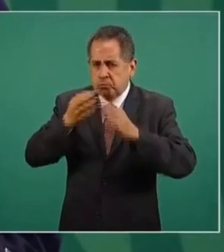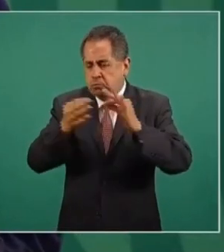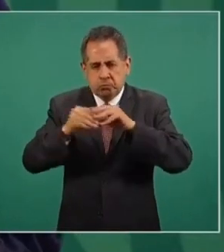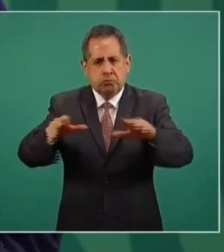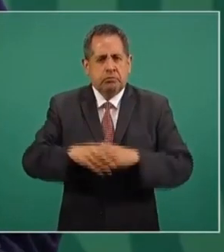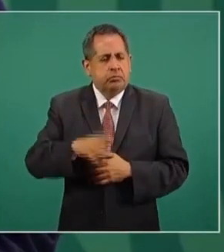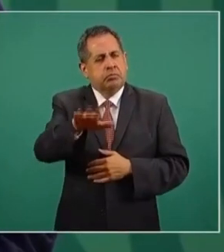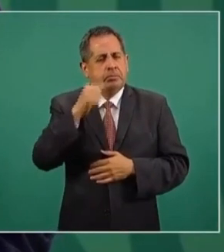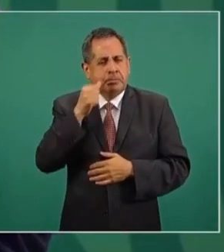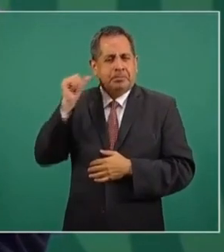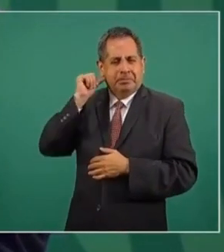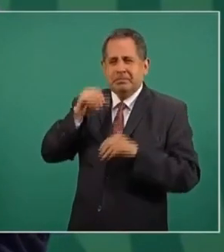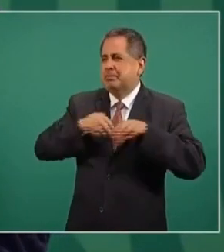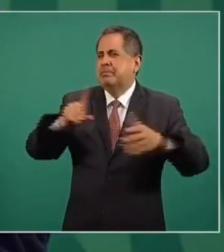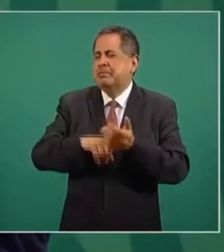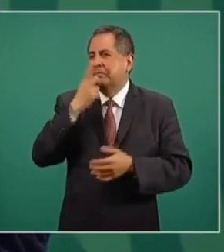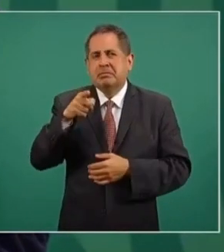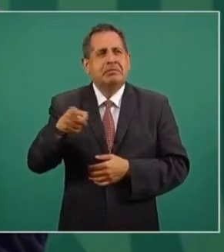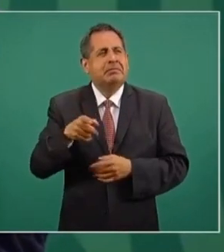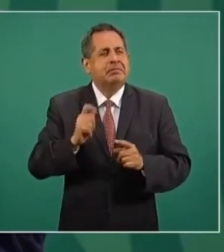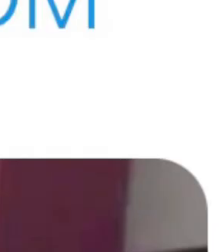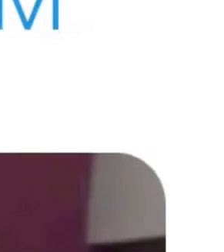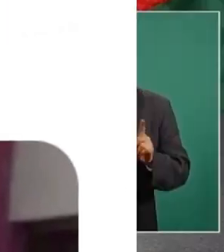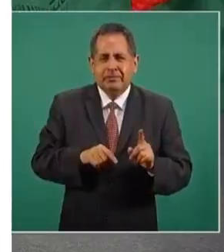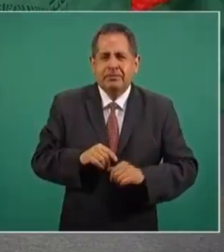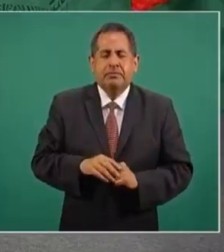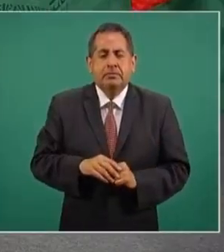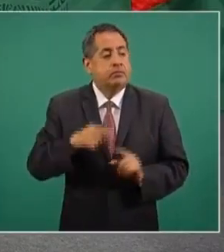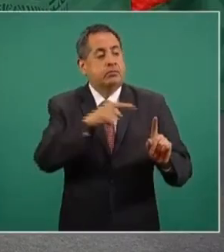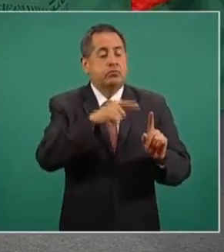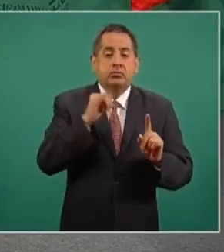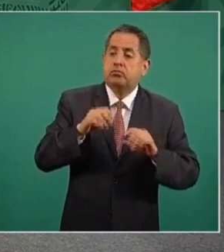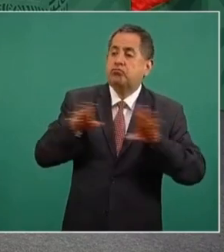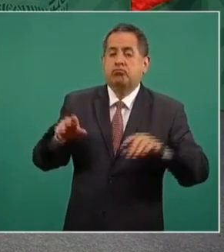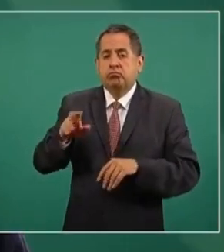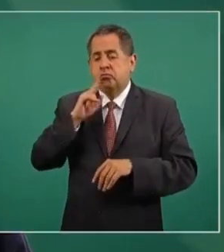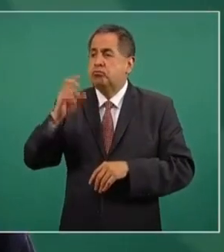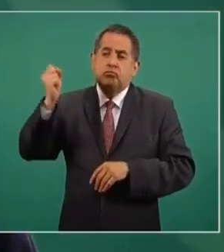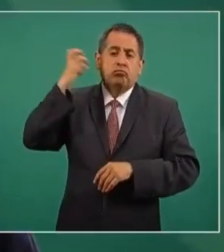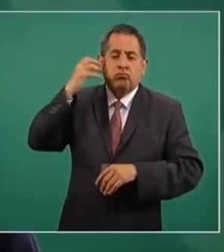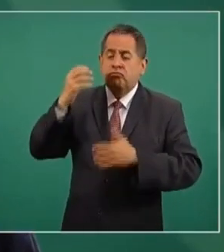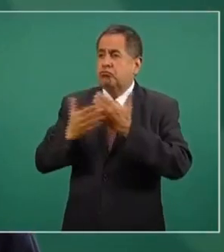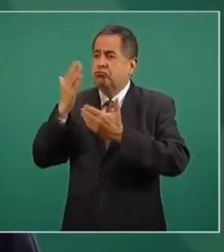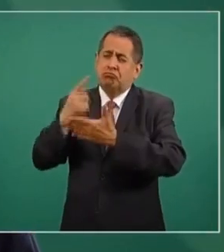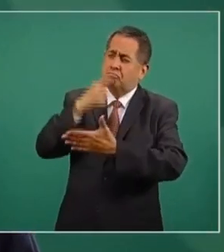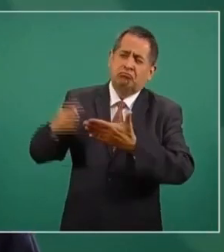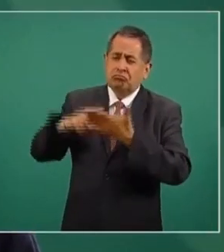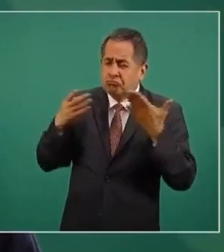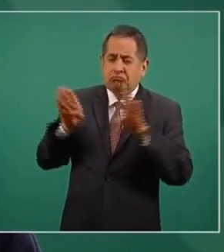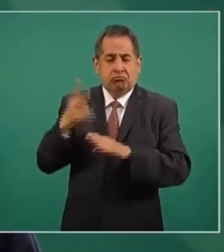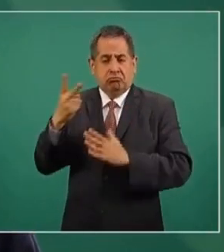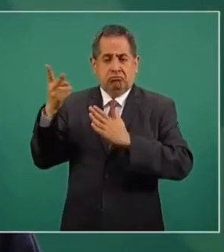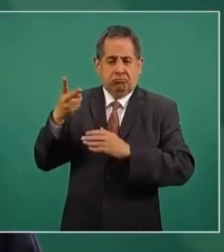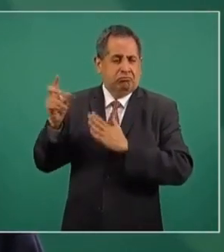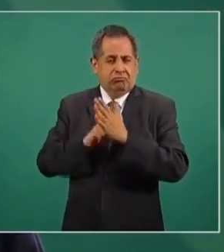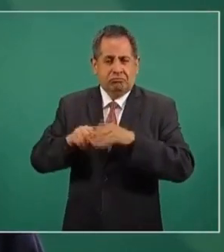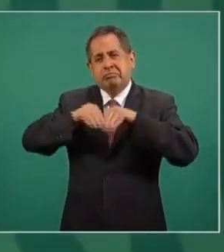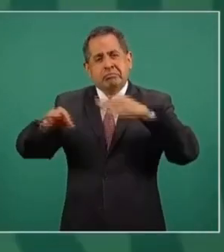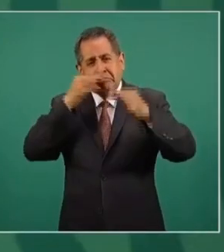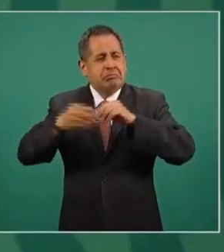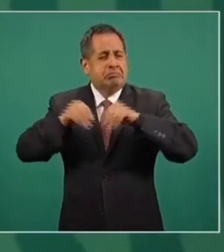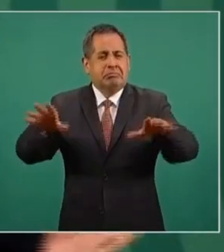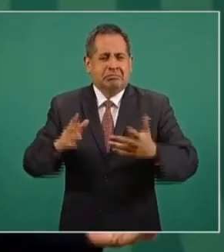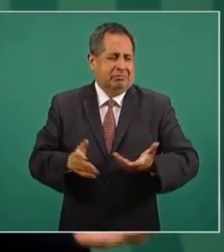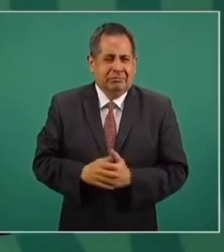Ayer se dio a conocer que el presidente del INE está proponiendo que se cancelen las conferencias durante dos meses. La transmisión,